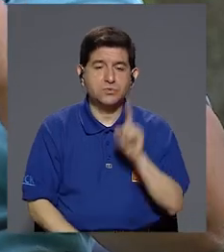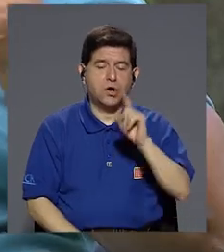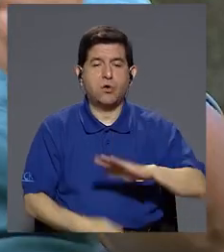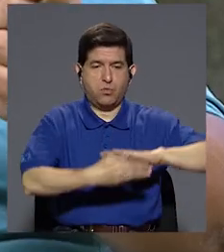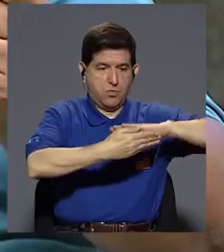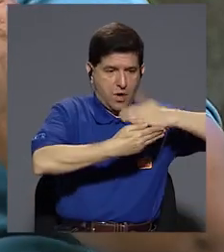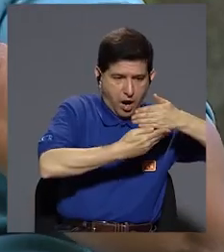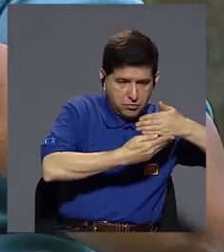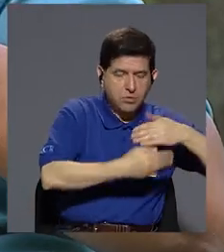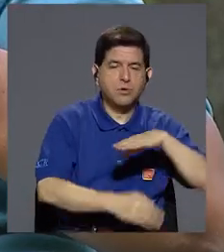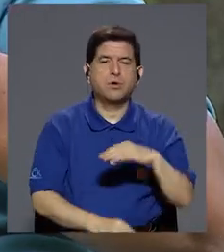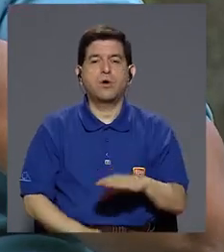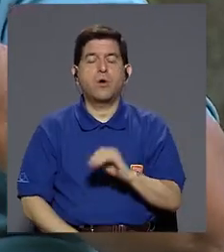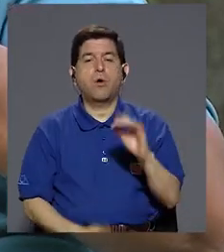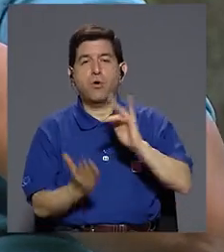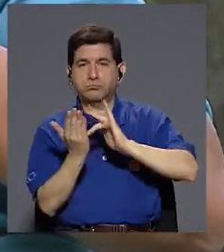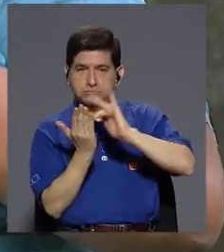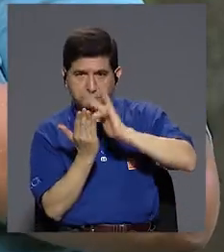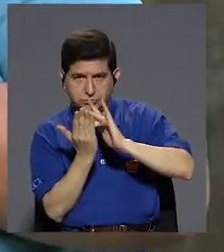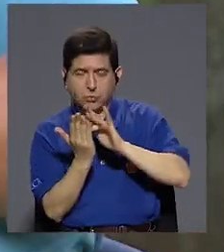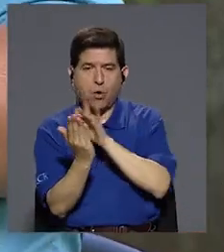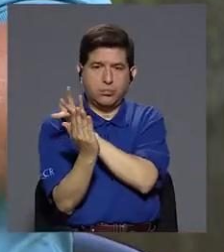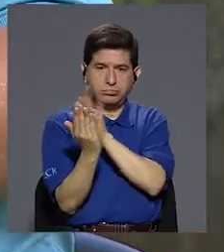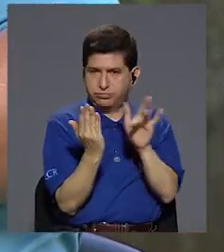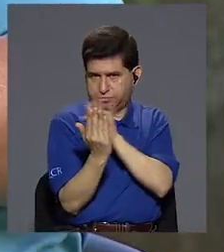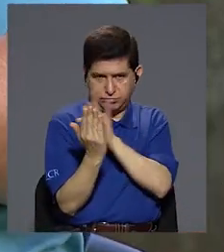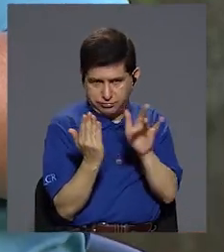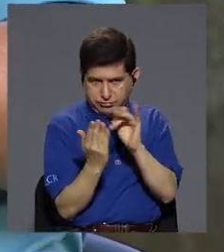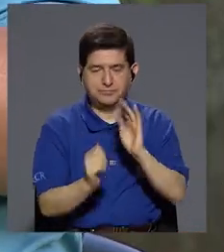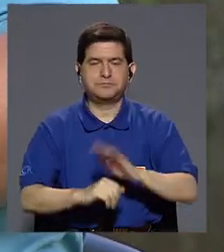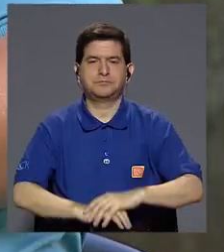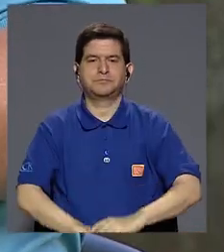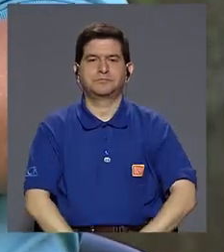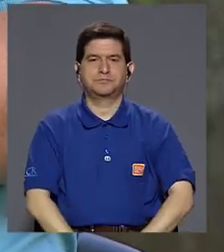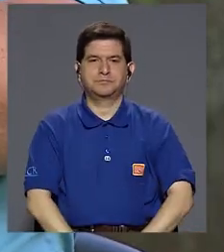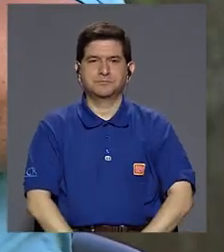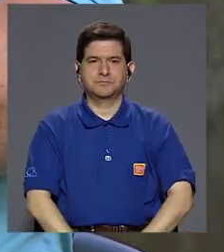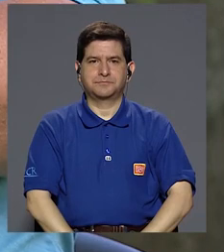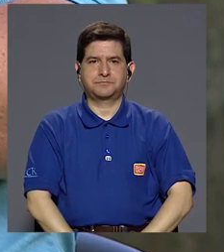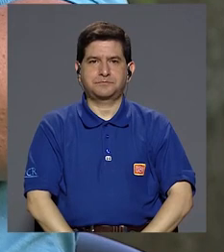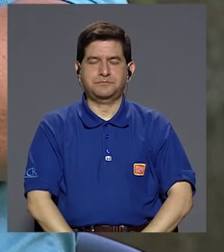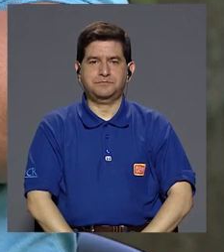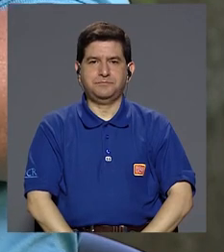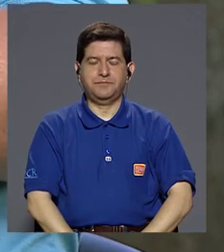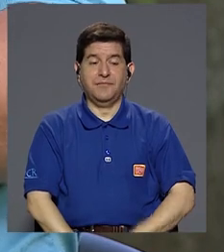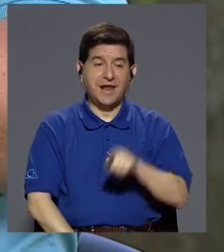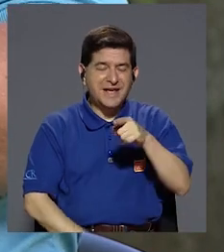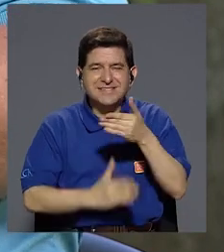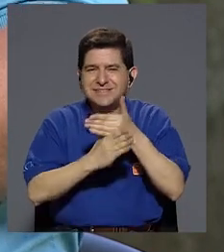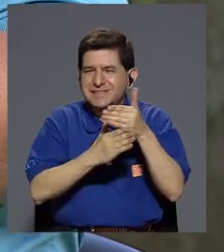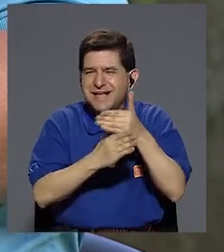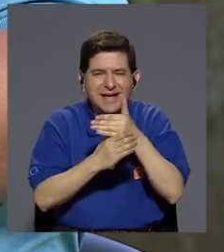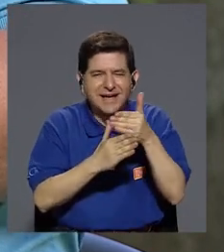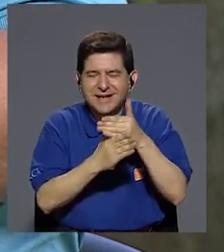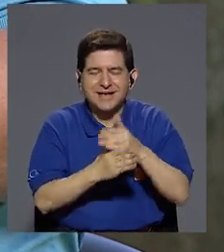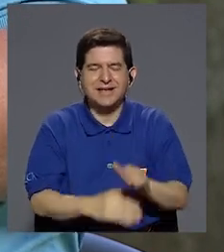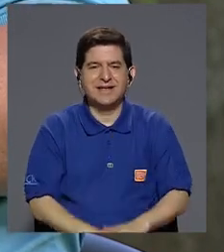de escritorio hasta una tablet o un teléfono celular. El sharing thing,